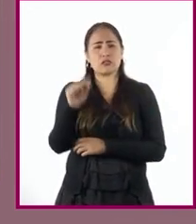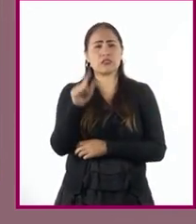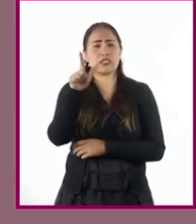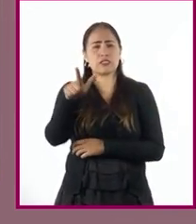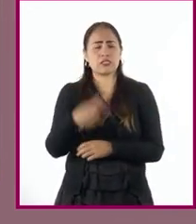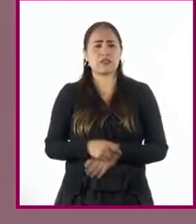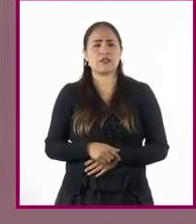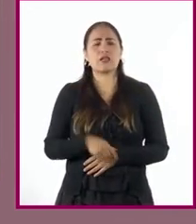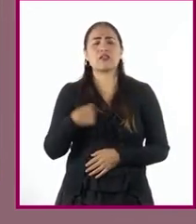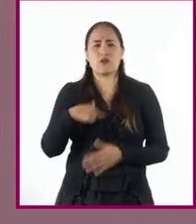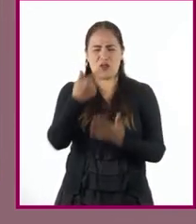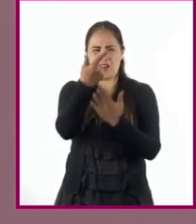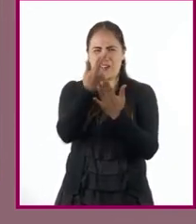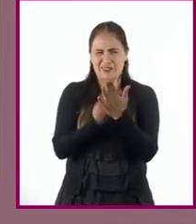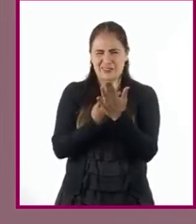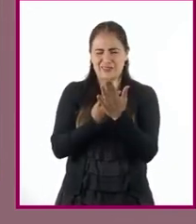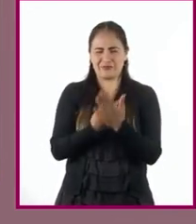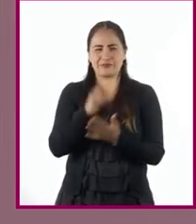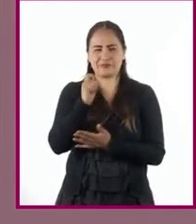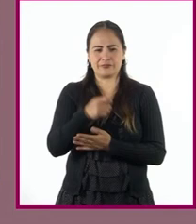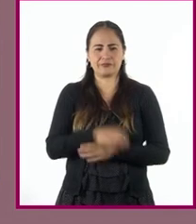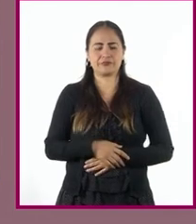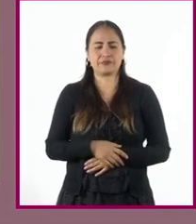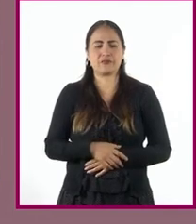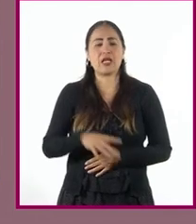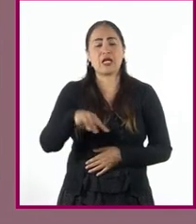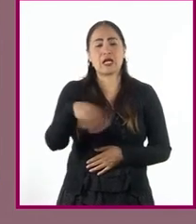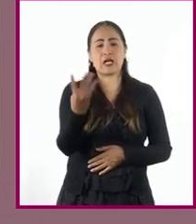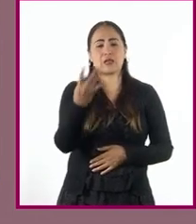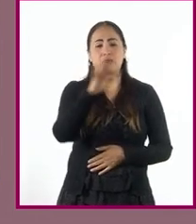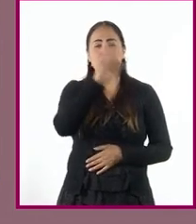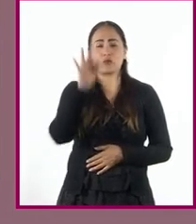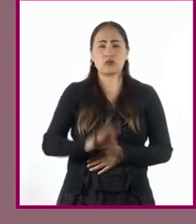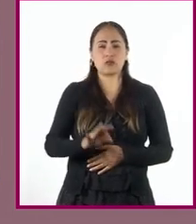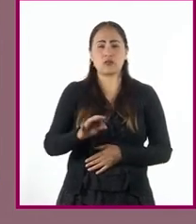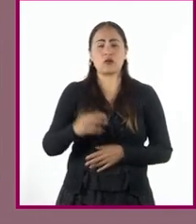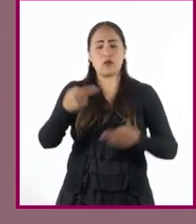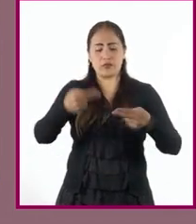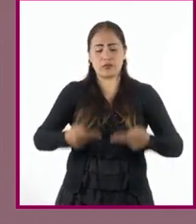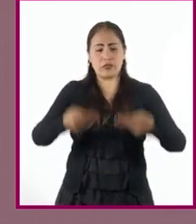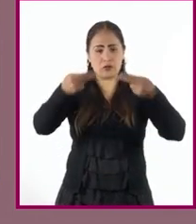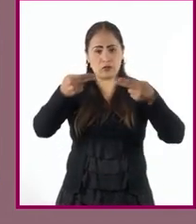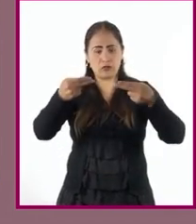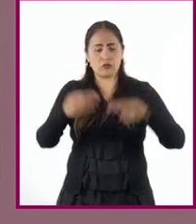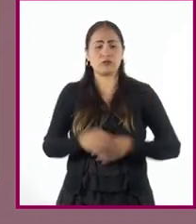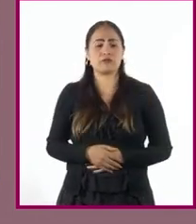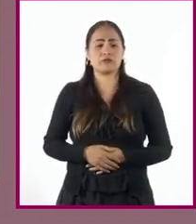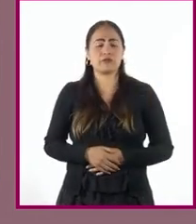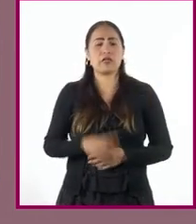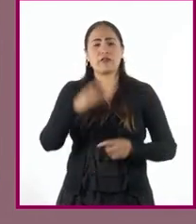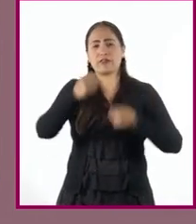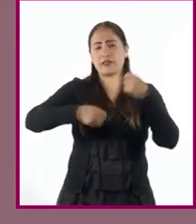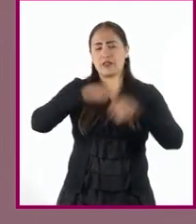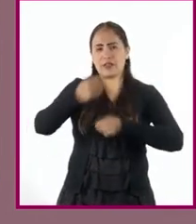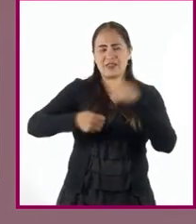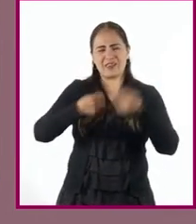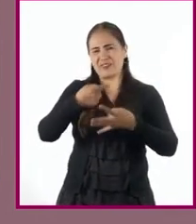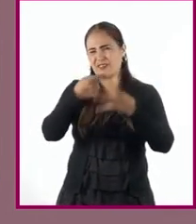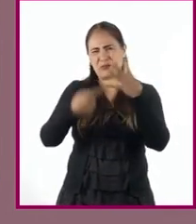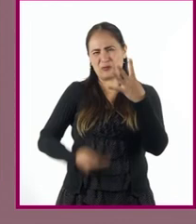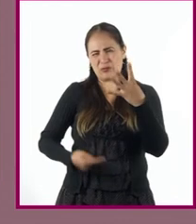el padrón al que me estoy refiriendo, el 14% de los negocios, tiendas, obrajes,